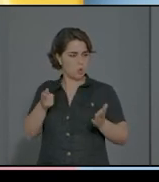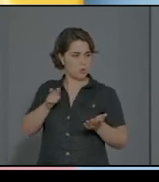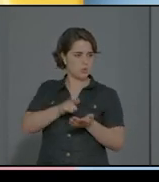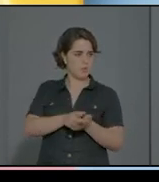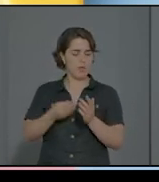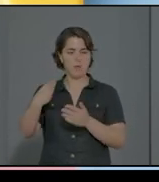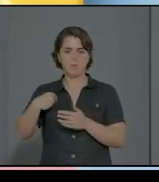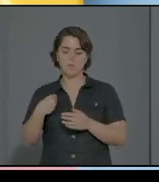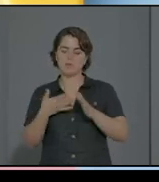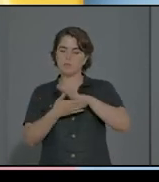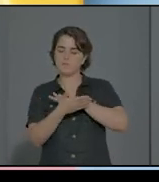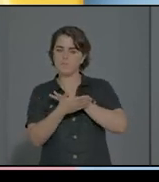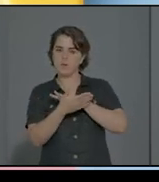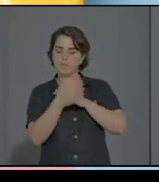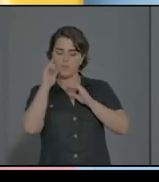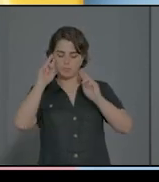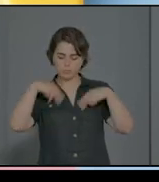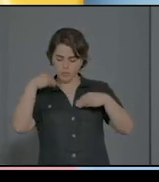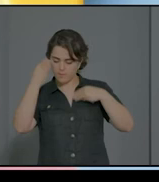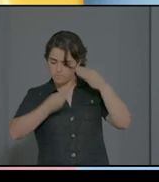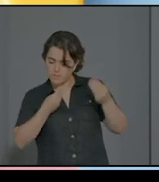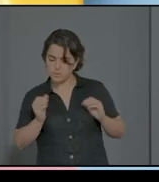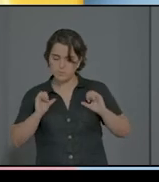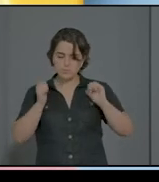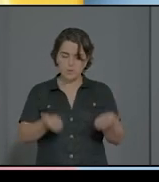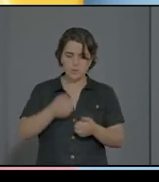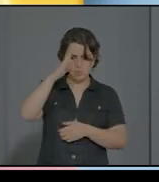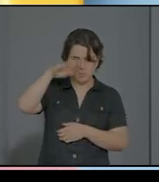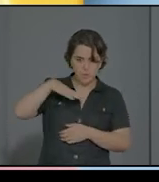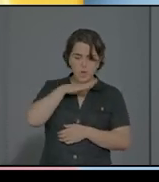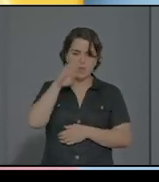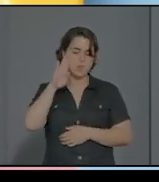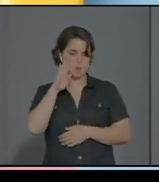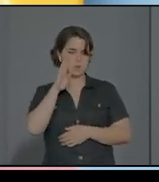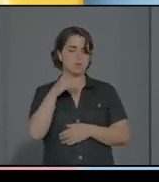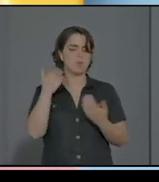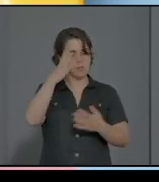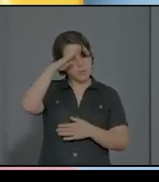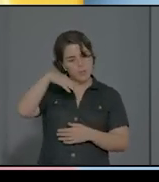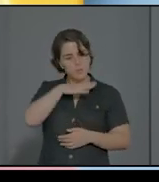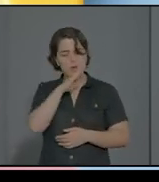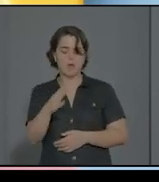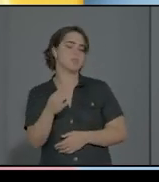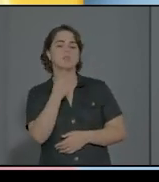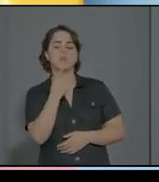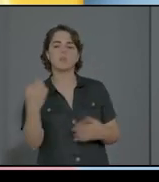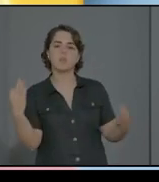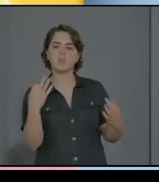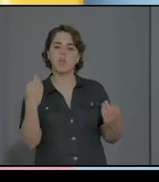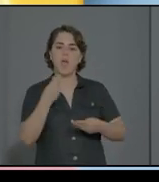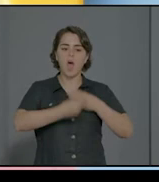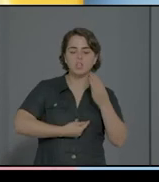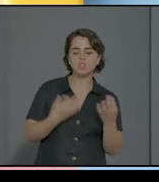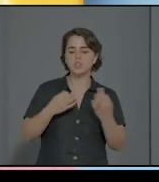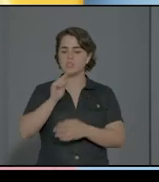del progenitor. El progenitor tiene que decir lo que ha hecho, cómo se ha sentido, mirando unos